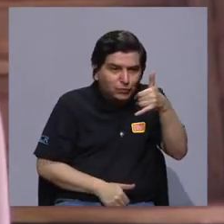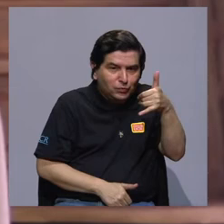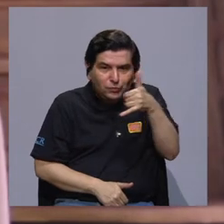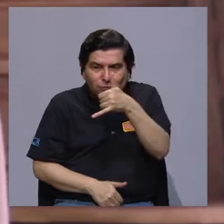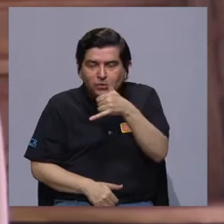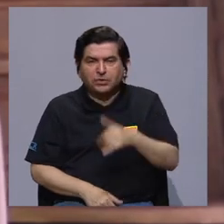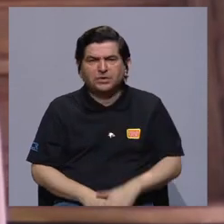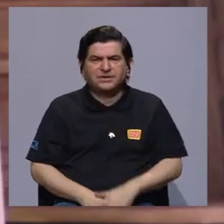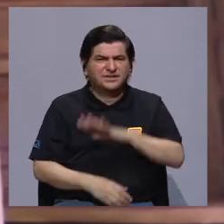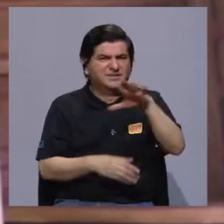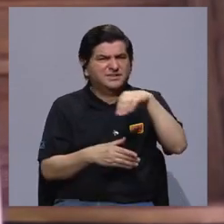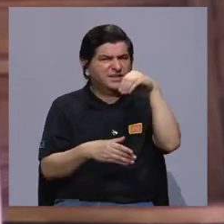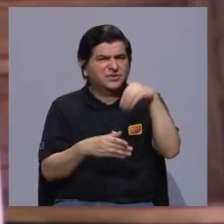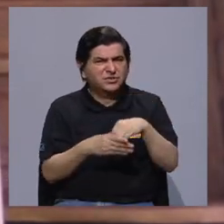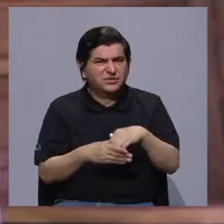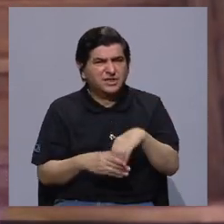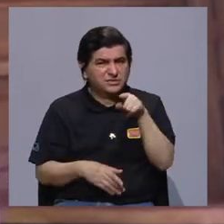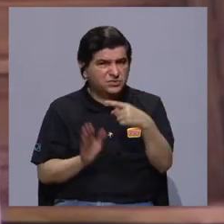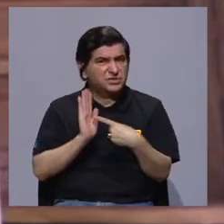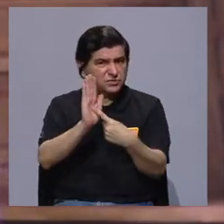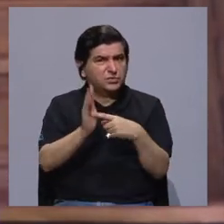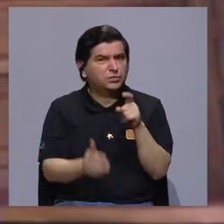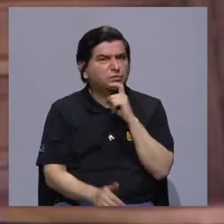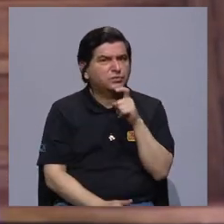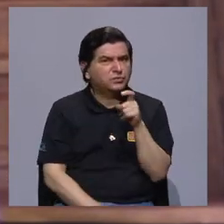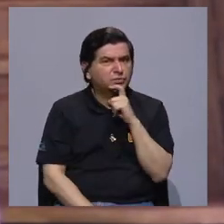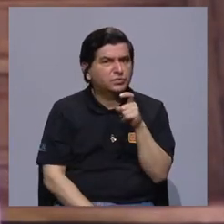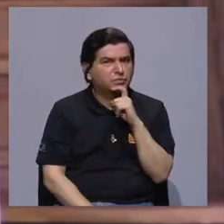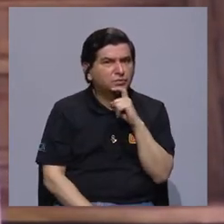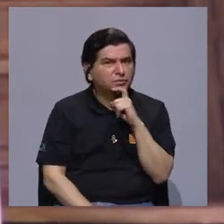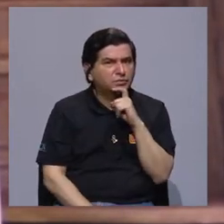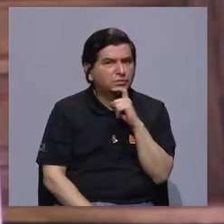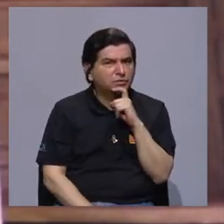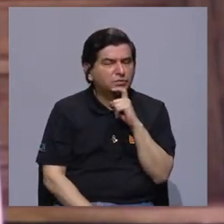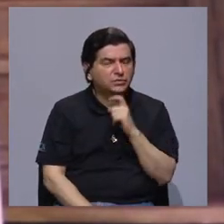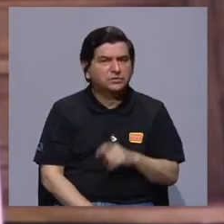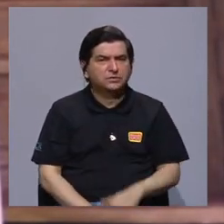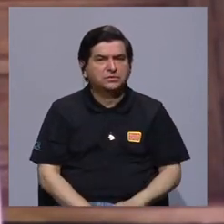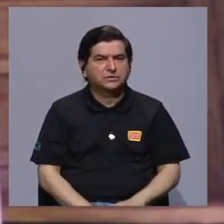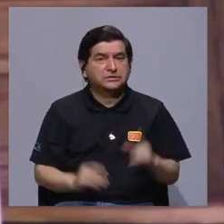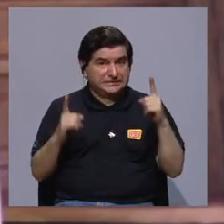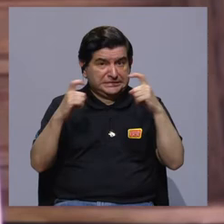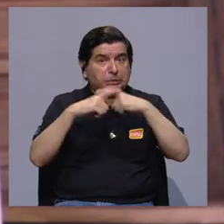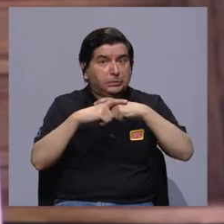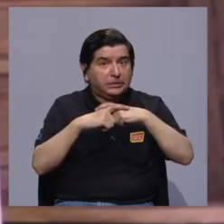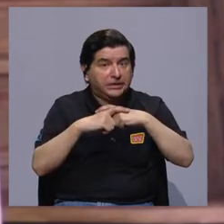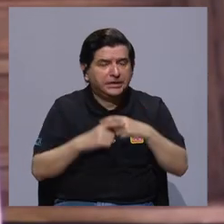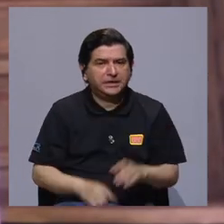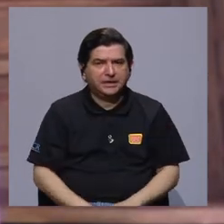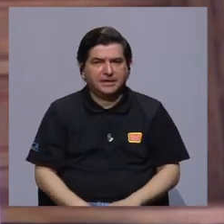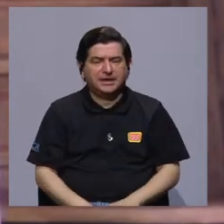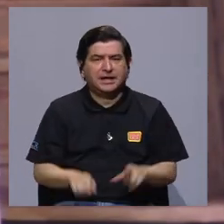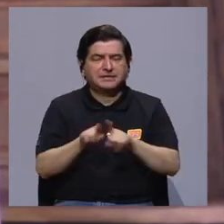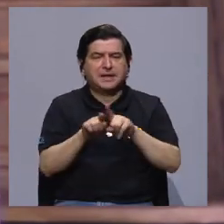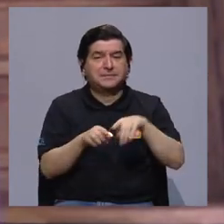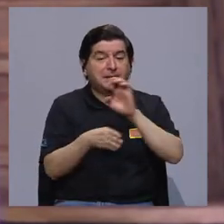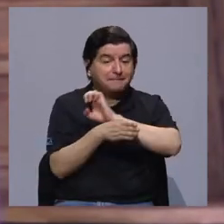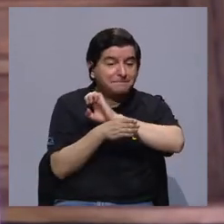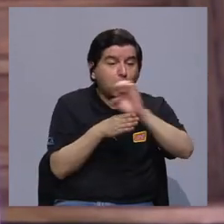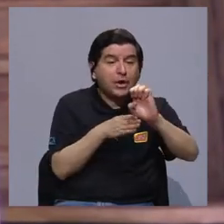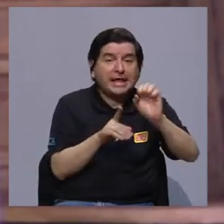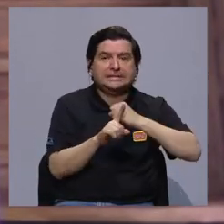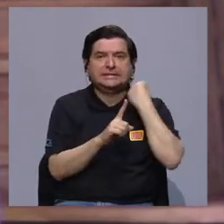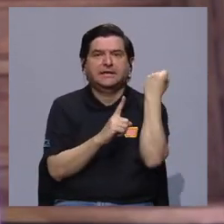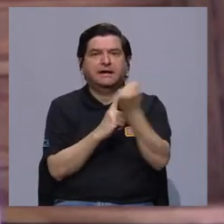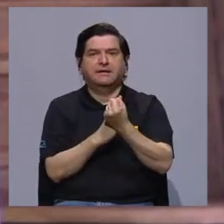Siempre hay contextos donde sacar una cámara es complicado y, ¿verdad? Temas éticos también que